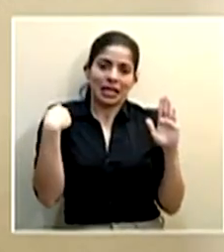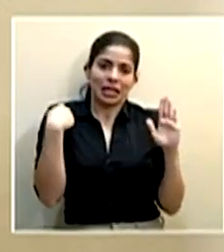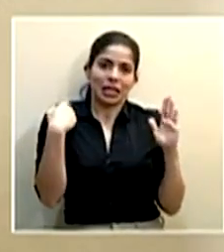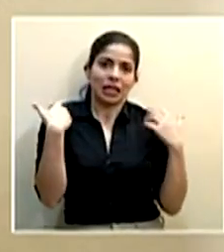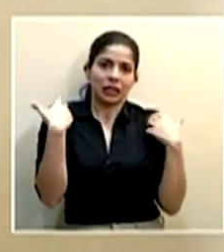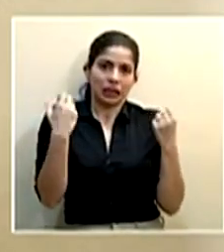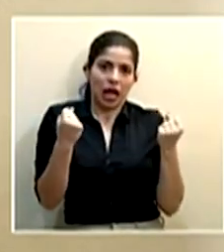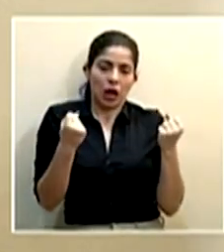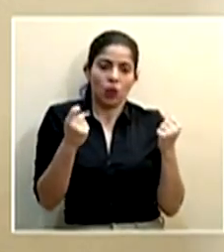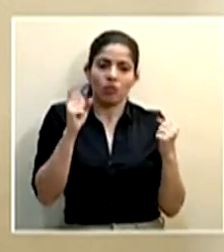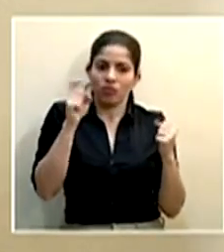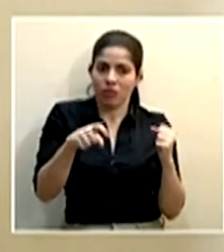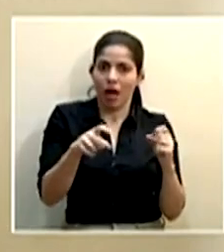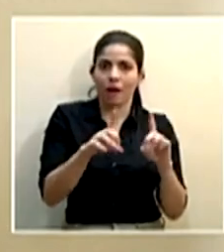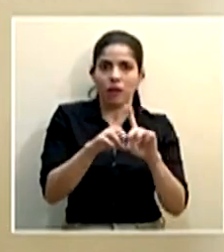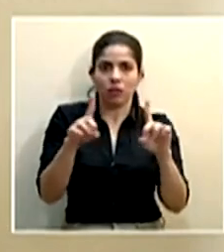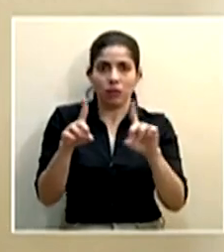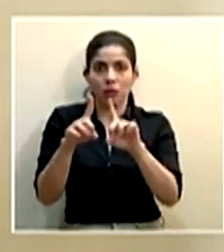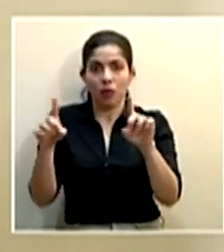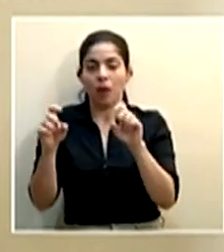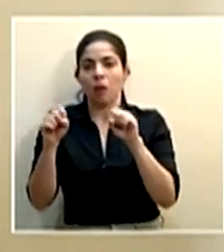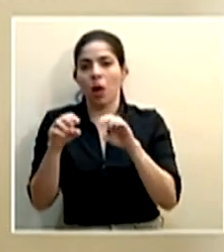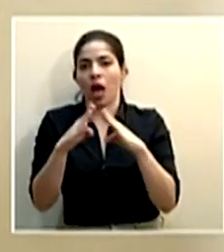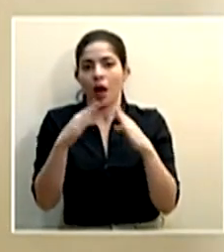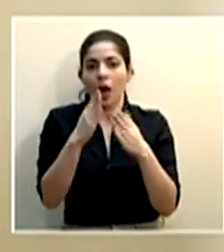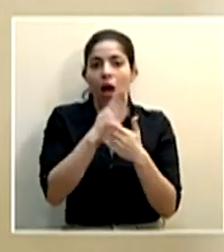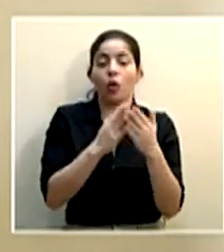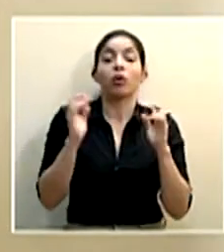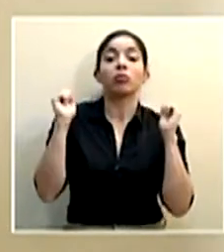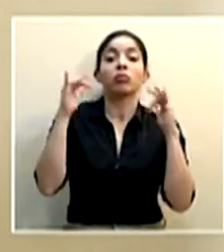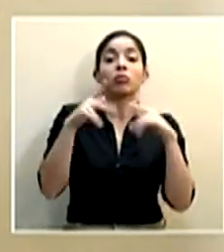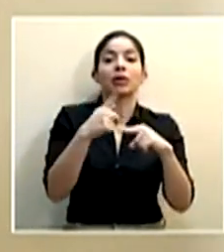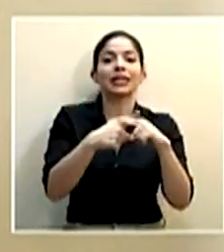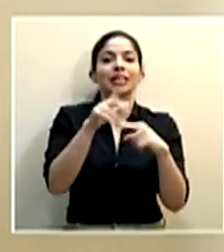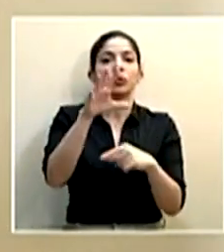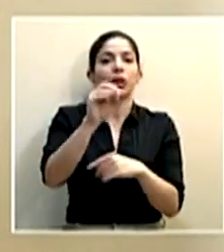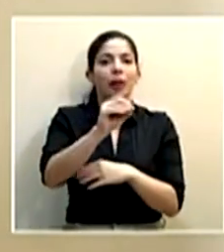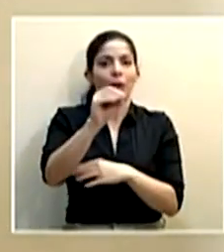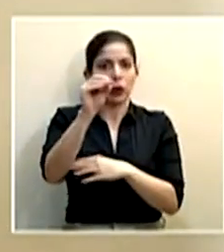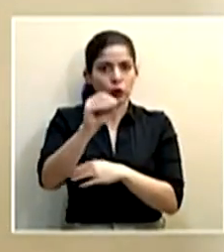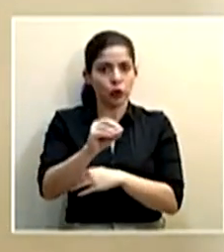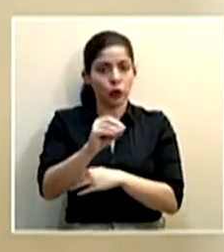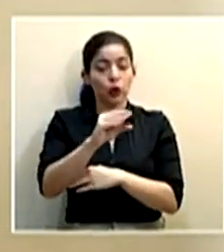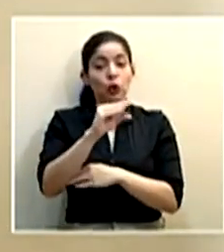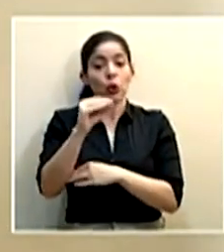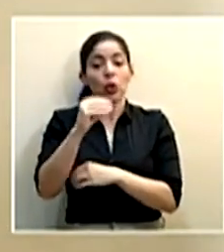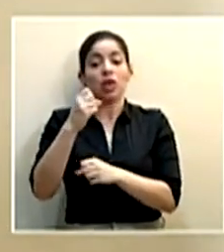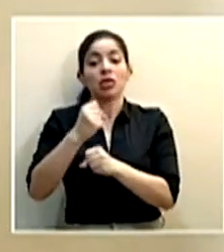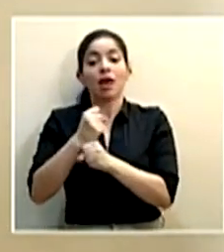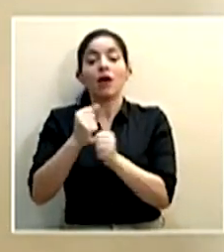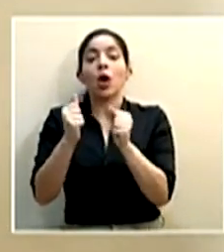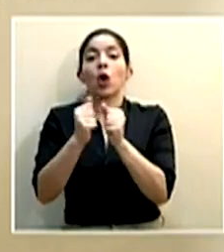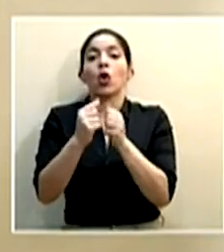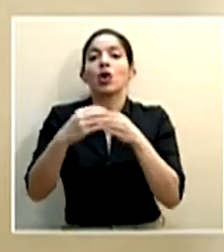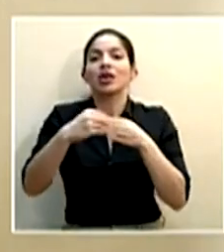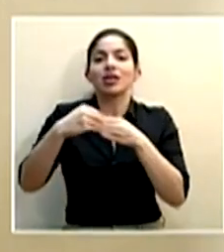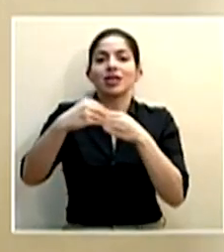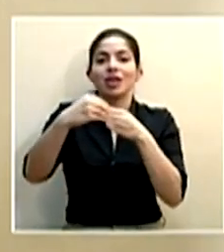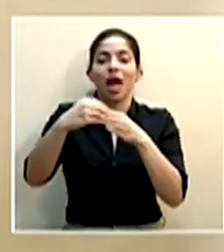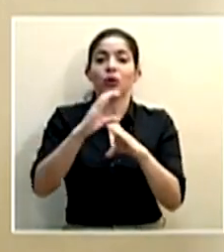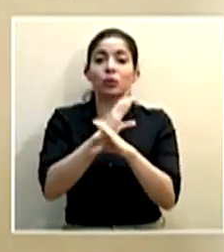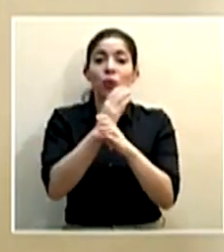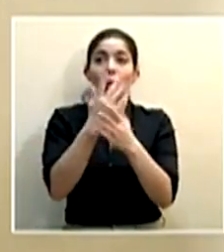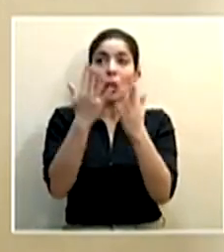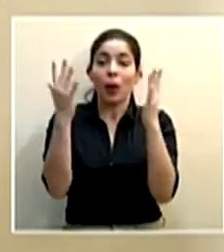Ministerio de Salud del Distanciamiento Social, donde va a haber un aforo del 50%, y vamos a trabajar con guías, con los guardaparques, para que